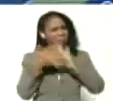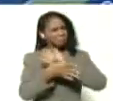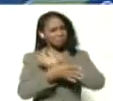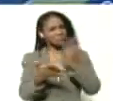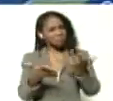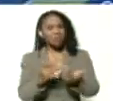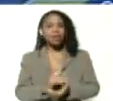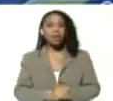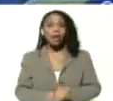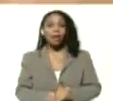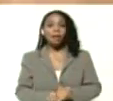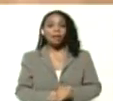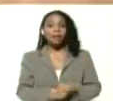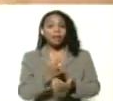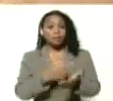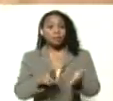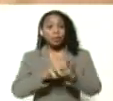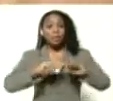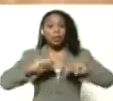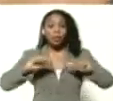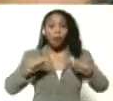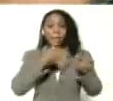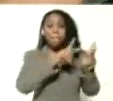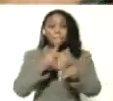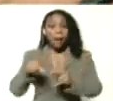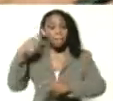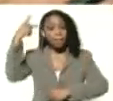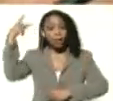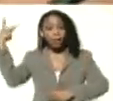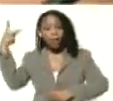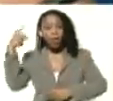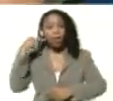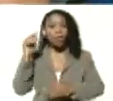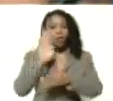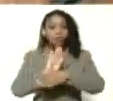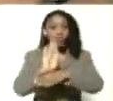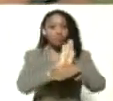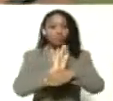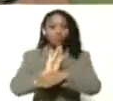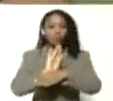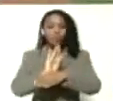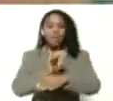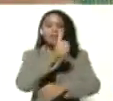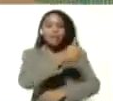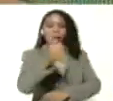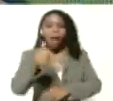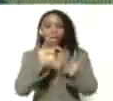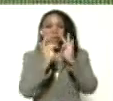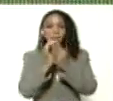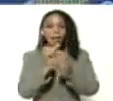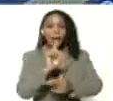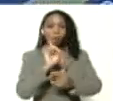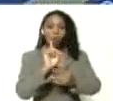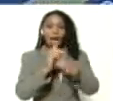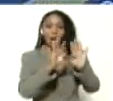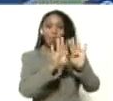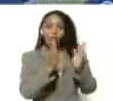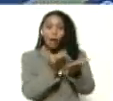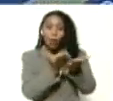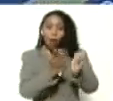Resignificaciones territoriales del plan pedagógico de prevención y protección. Cada familia y una escuela. Si miren en el índice,